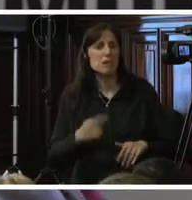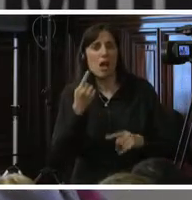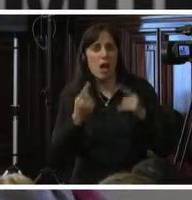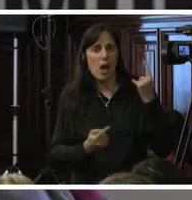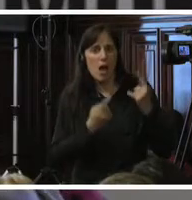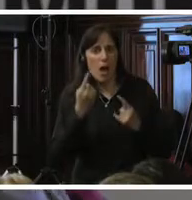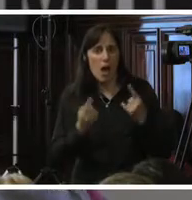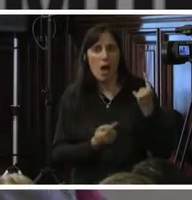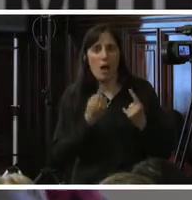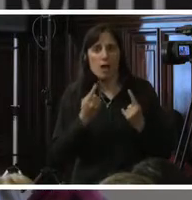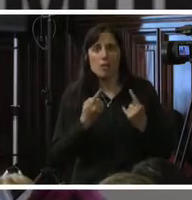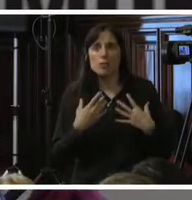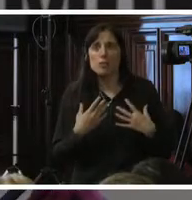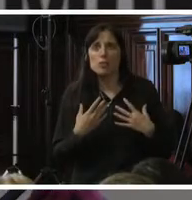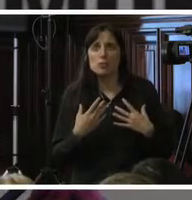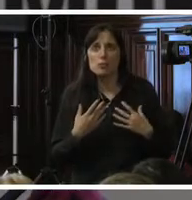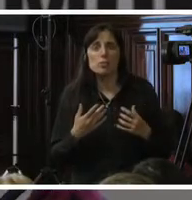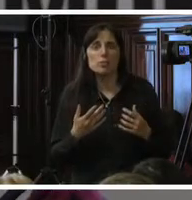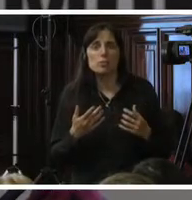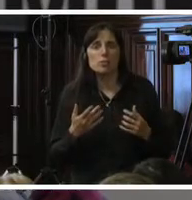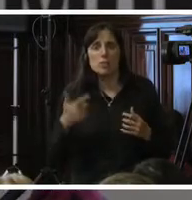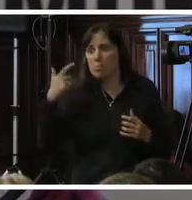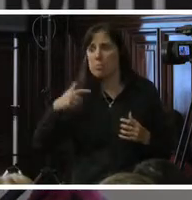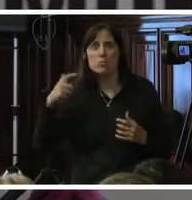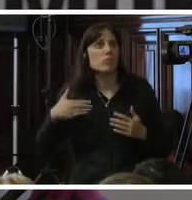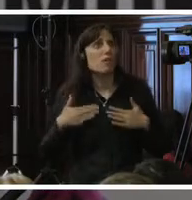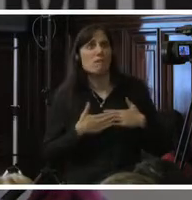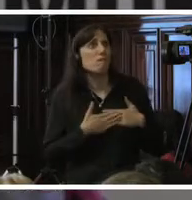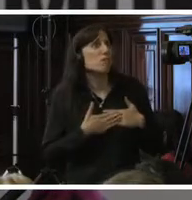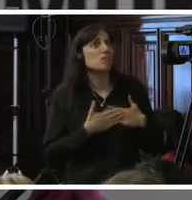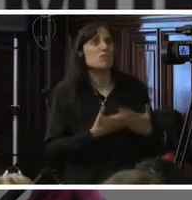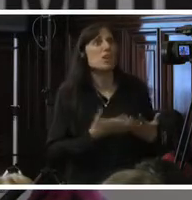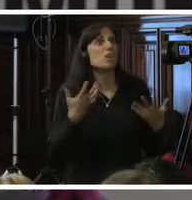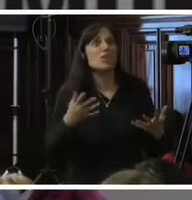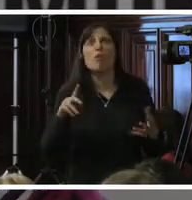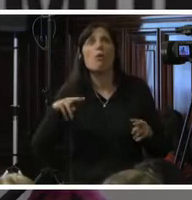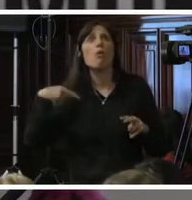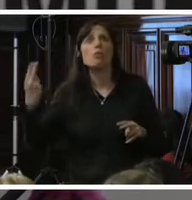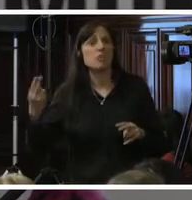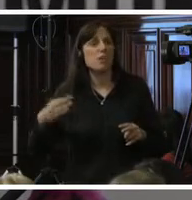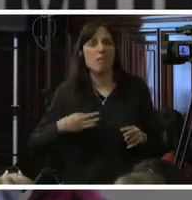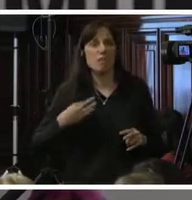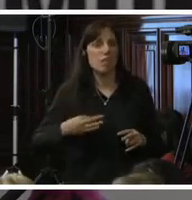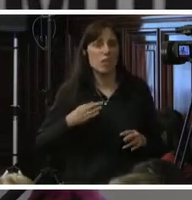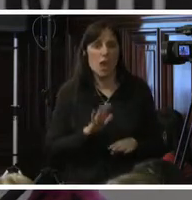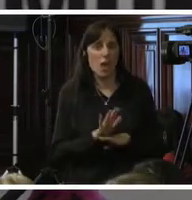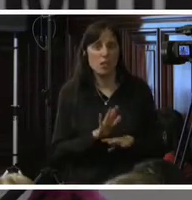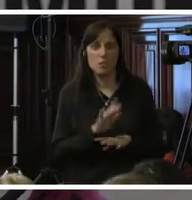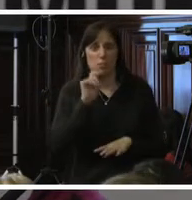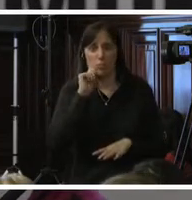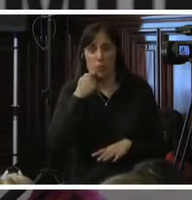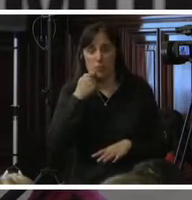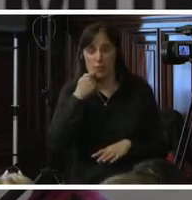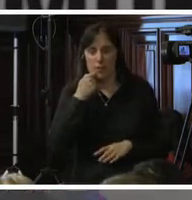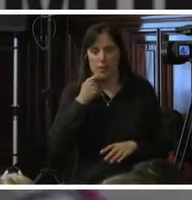sucediendo. Crece la oferta de personas que necesitan una vida mejor. Entonces, los